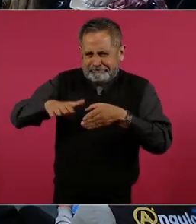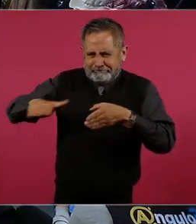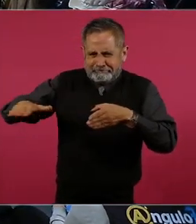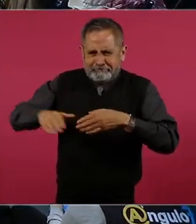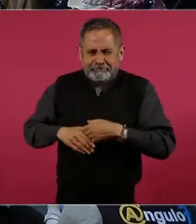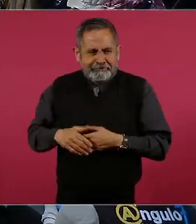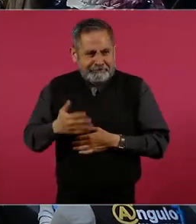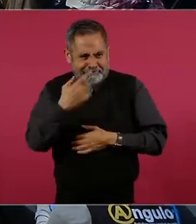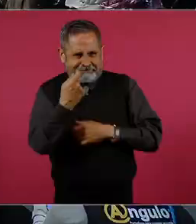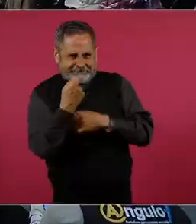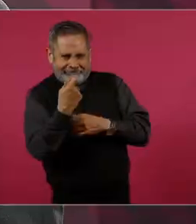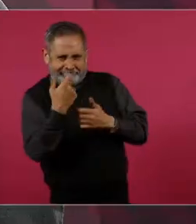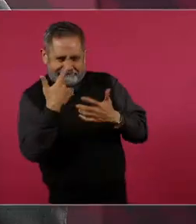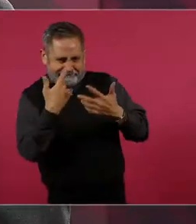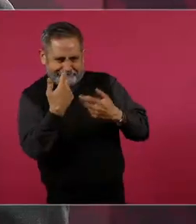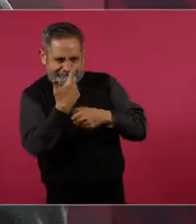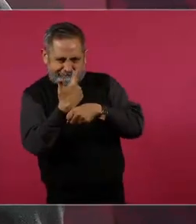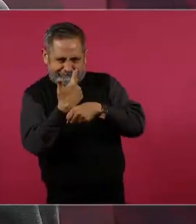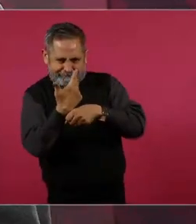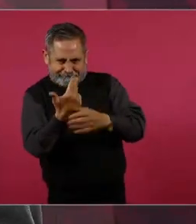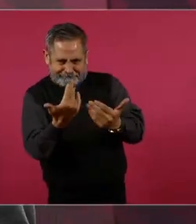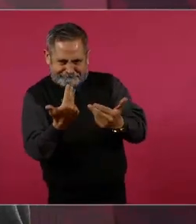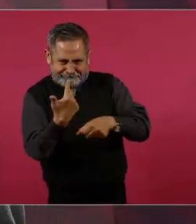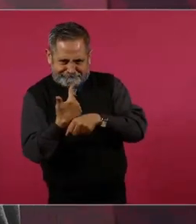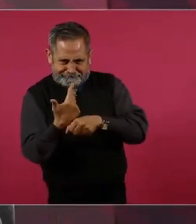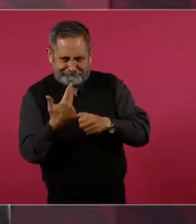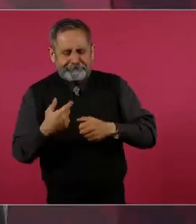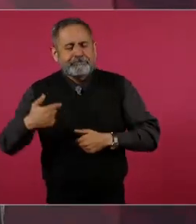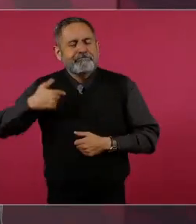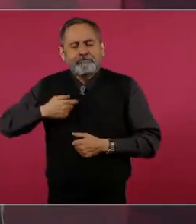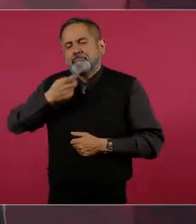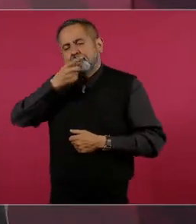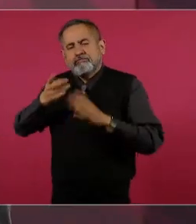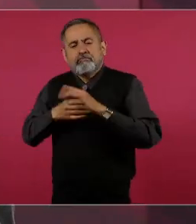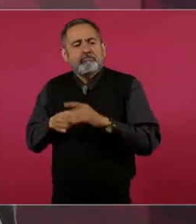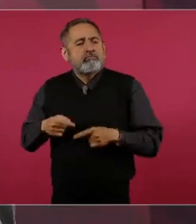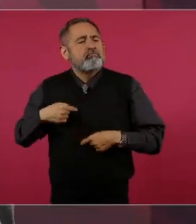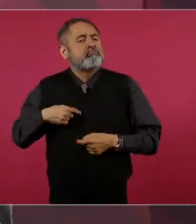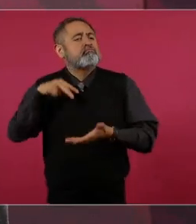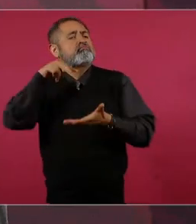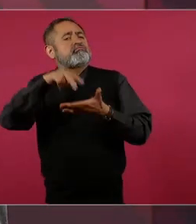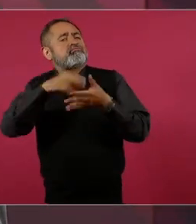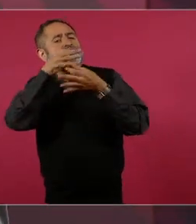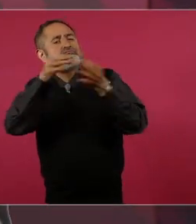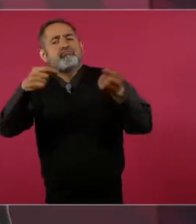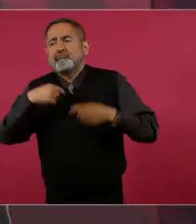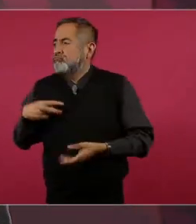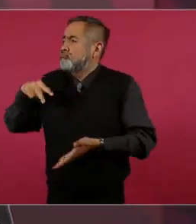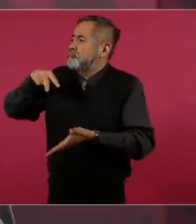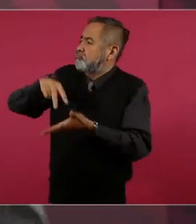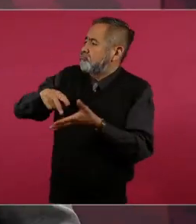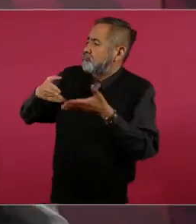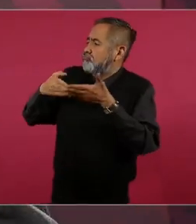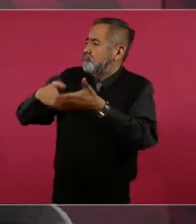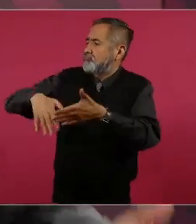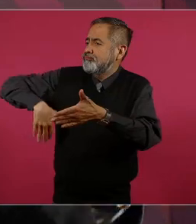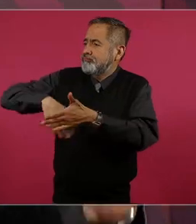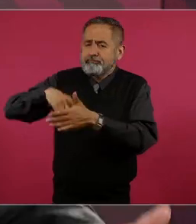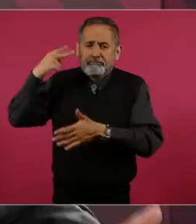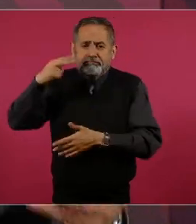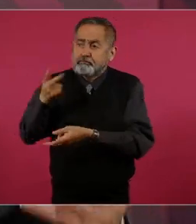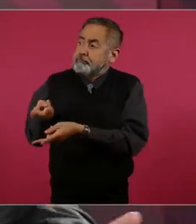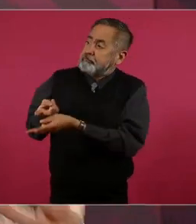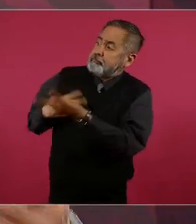Digo, a ver, grábame. Entonces, ahí me grabó. Pues aquí estoy, en el malecón, esperando que